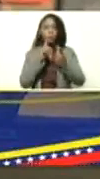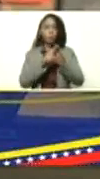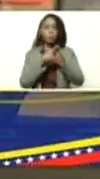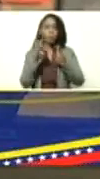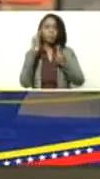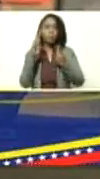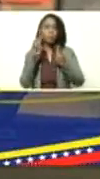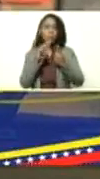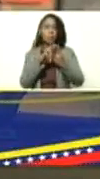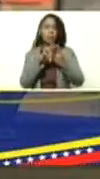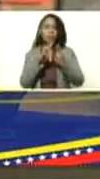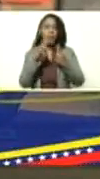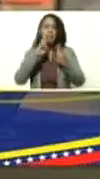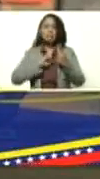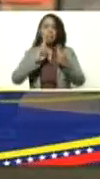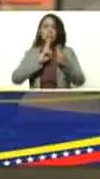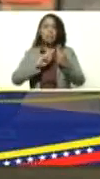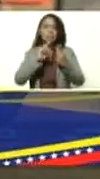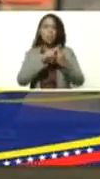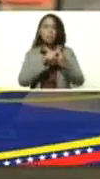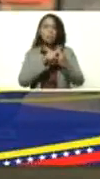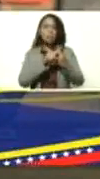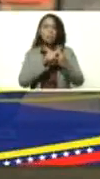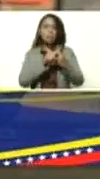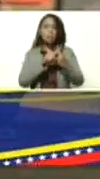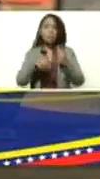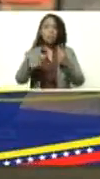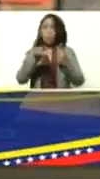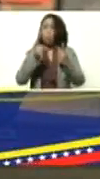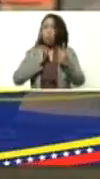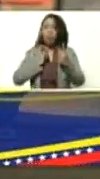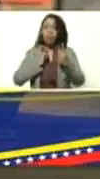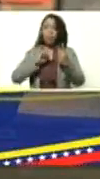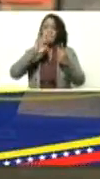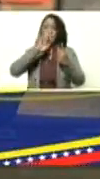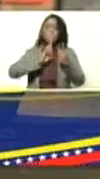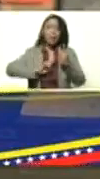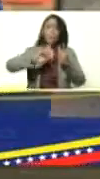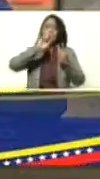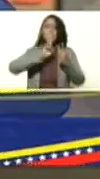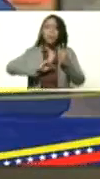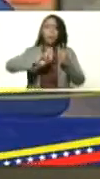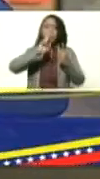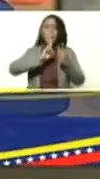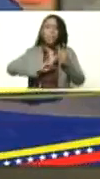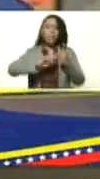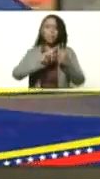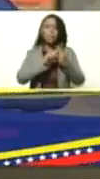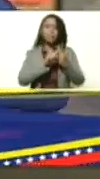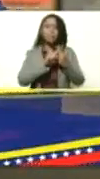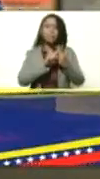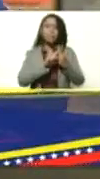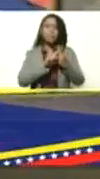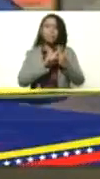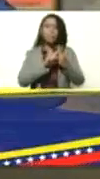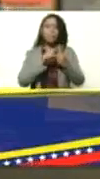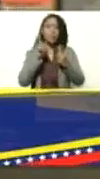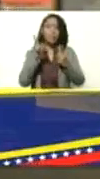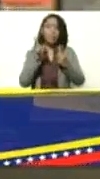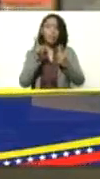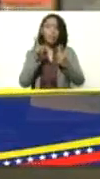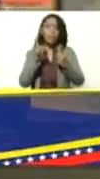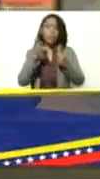de todos y todas donde esté resistir resistir y resistir de manera encomiable